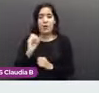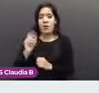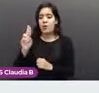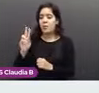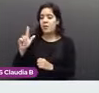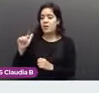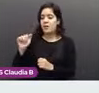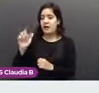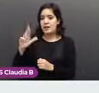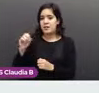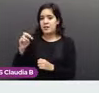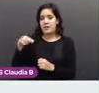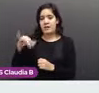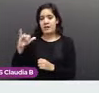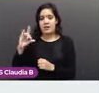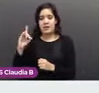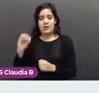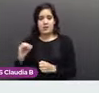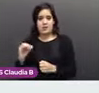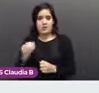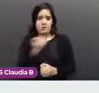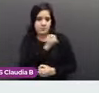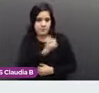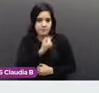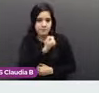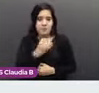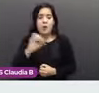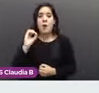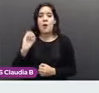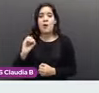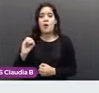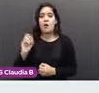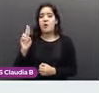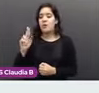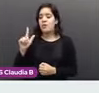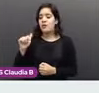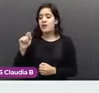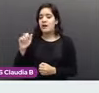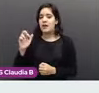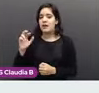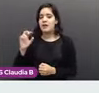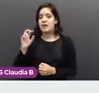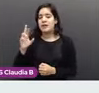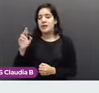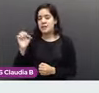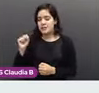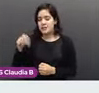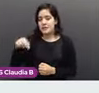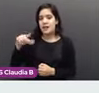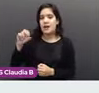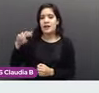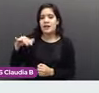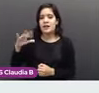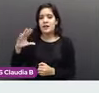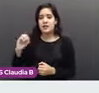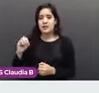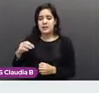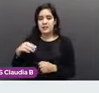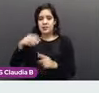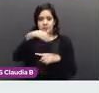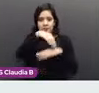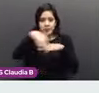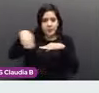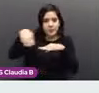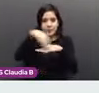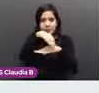complemento del ultrasonido. Y la resonancia magnética en pacientes con implantes mamarios o que se encuentran embarazadas, la podemos solicitar.